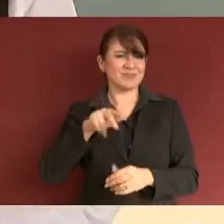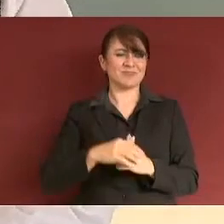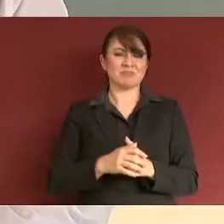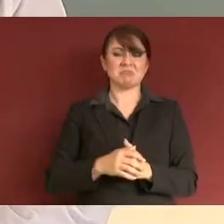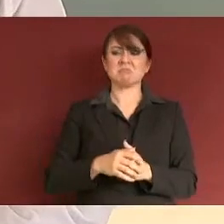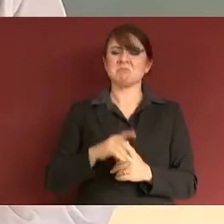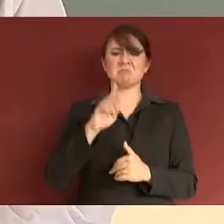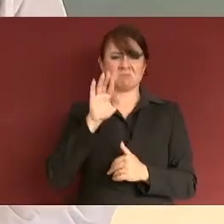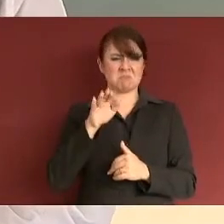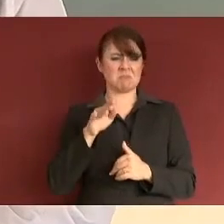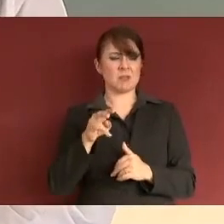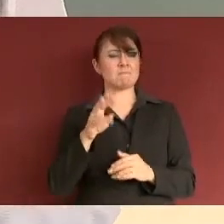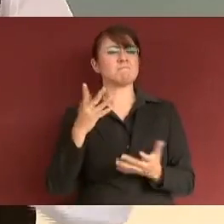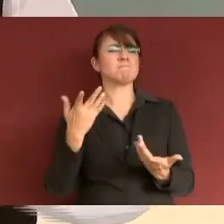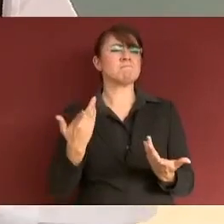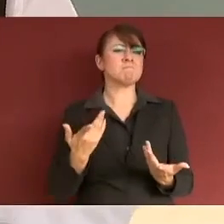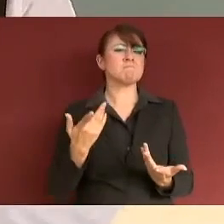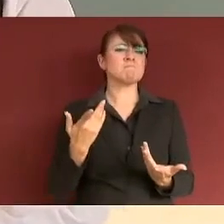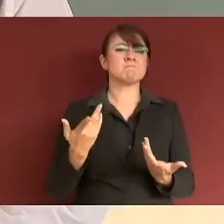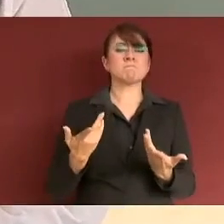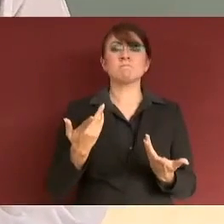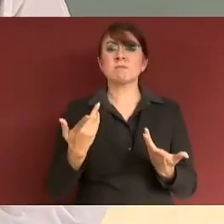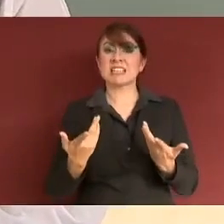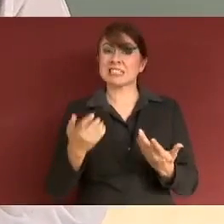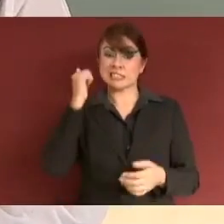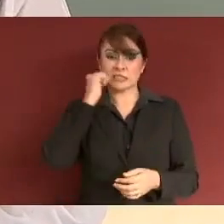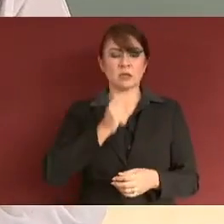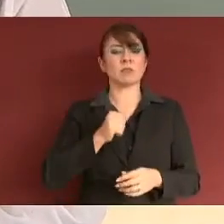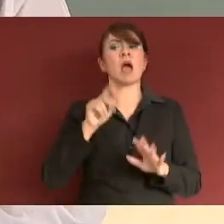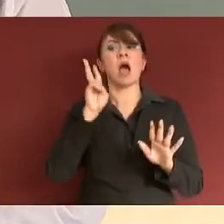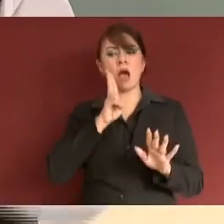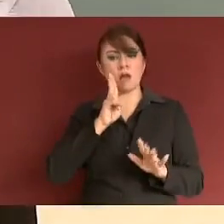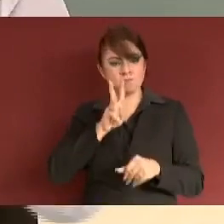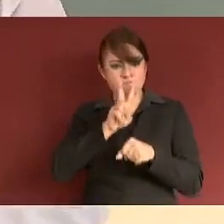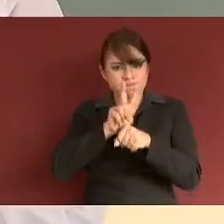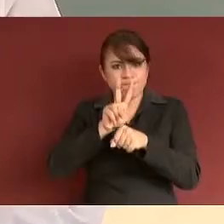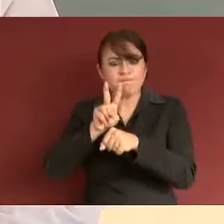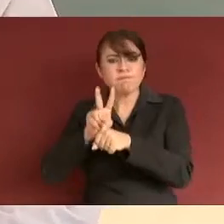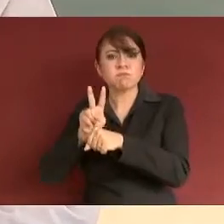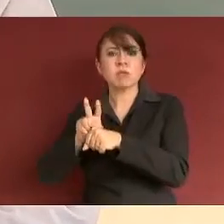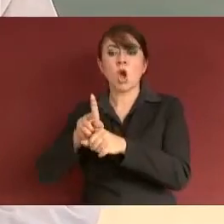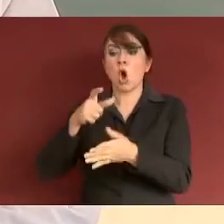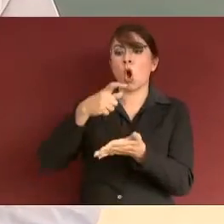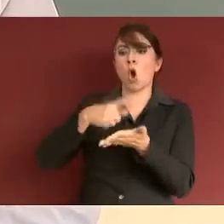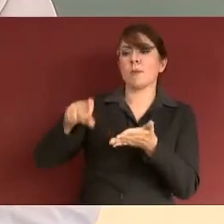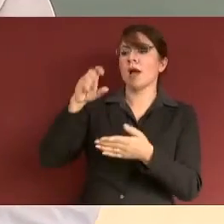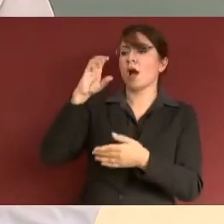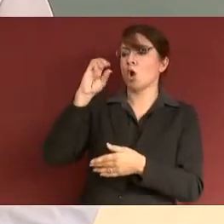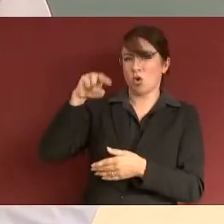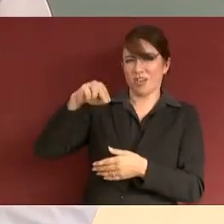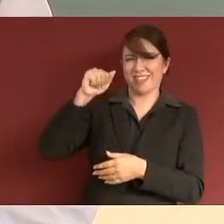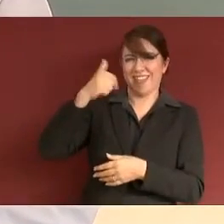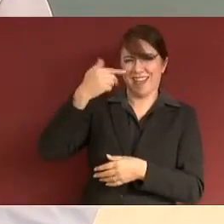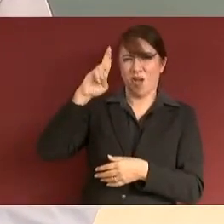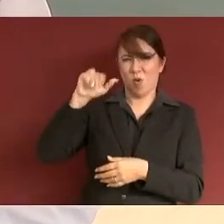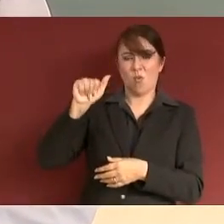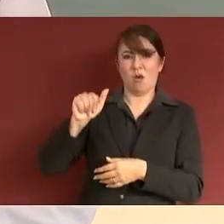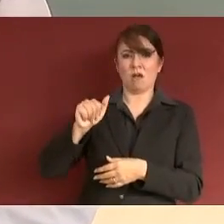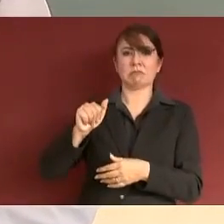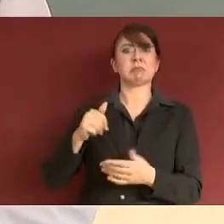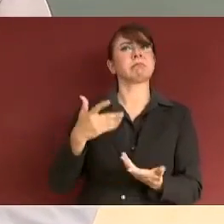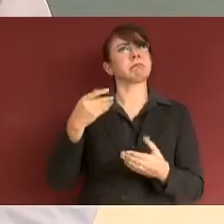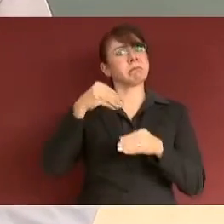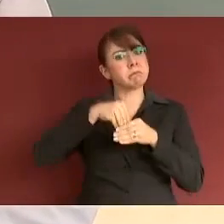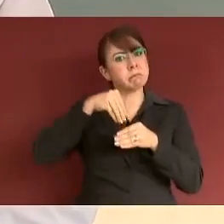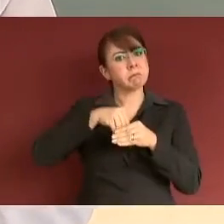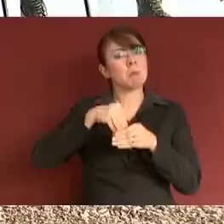se nos traía, pero ahora sí que firmes y marchando allá en Conagua para que le comprábamos todo el material y pudimos ahorrar 500 mil